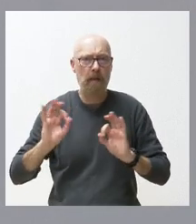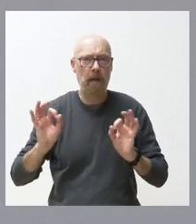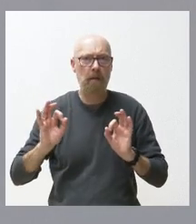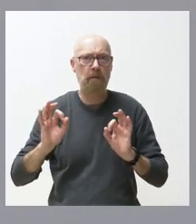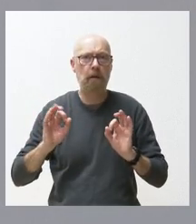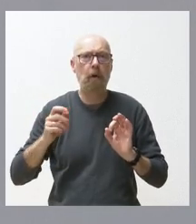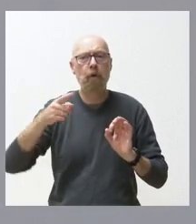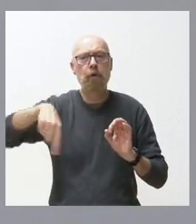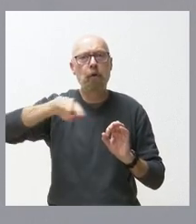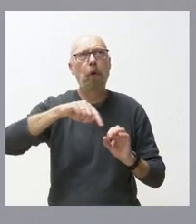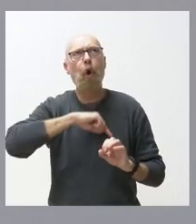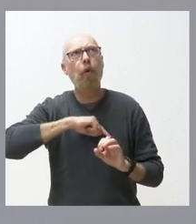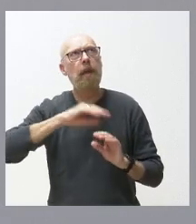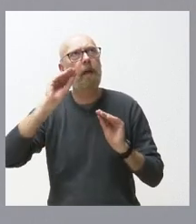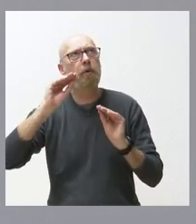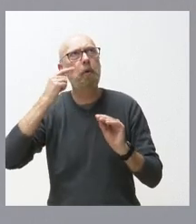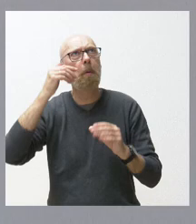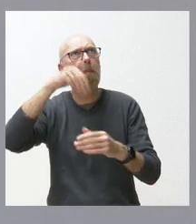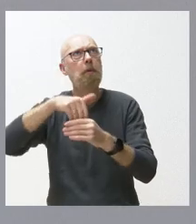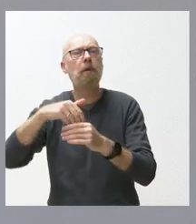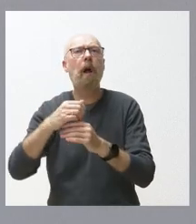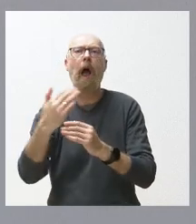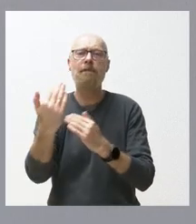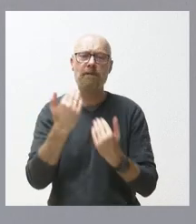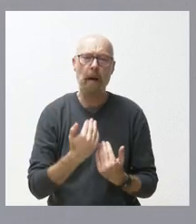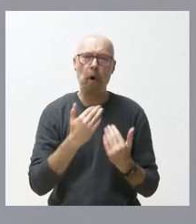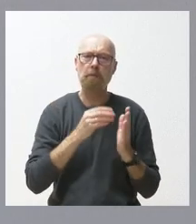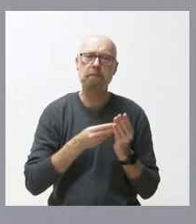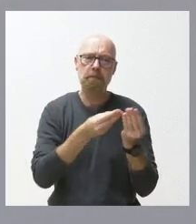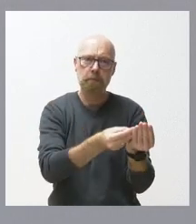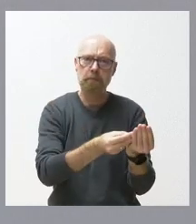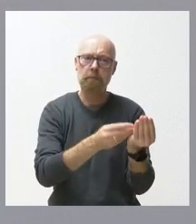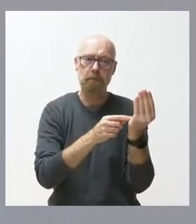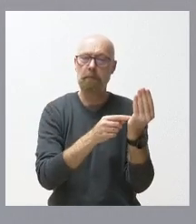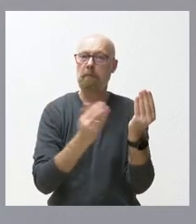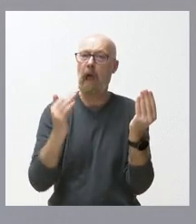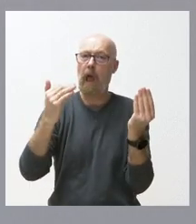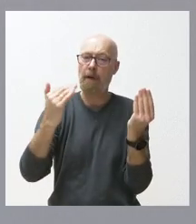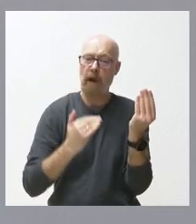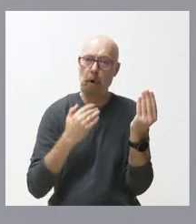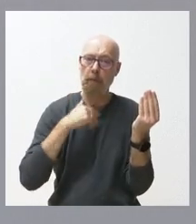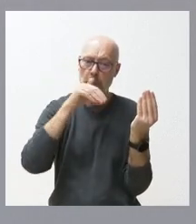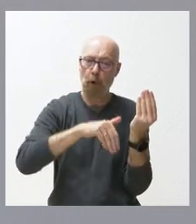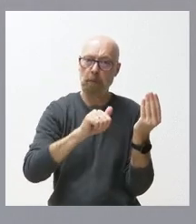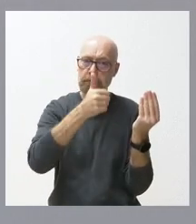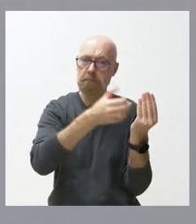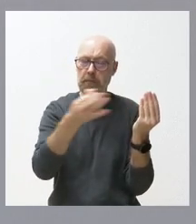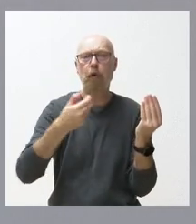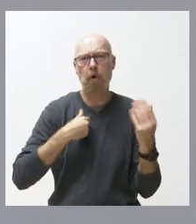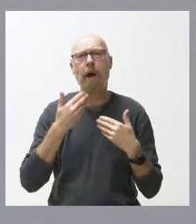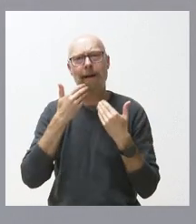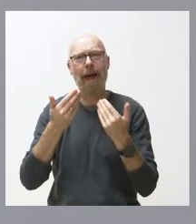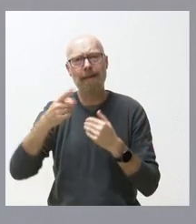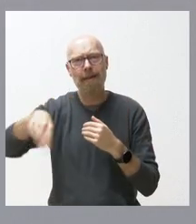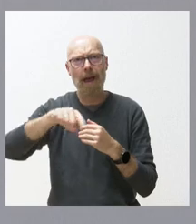del techo de gasto y por tanto a favor del documento que presentó la Junta de Castilla de León yo desde aquí agradezco a todos los parlamentarios que hicieron